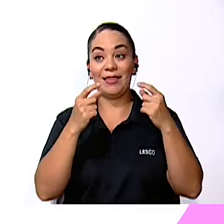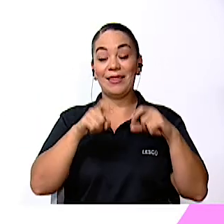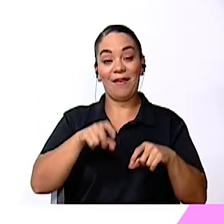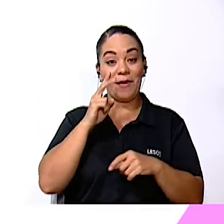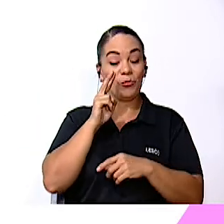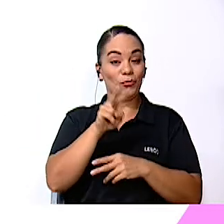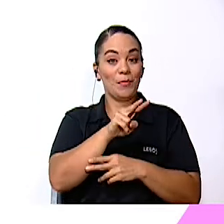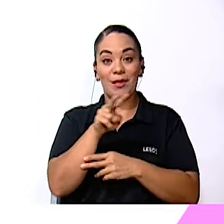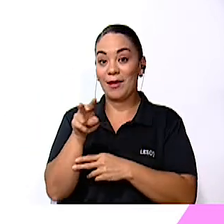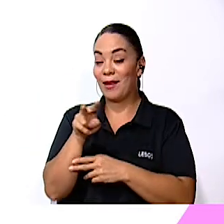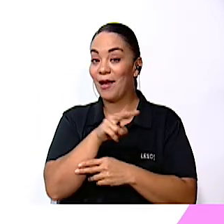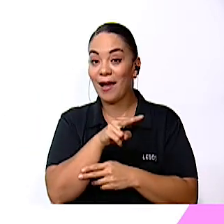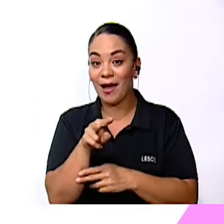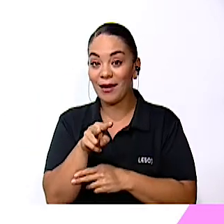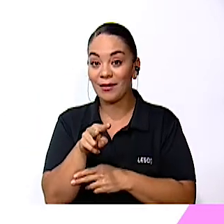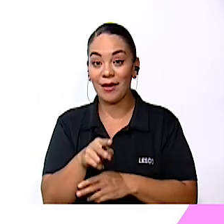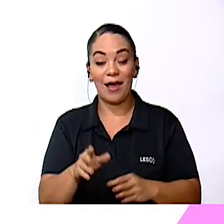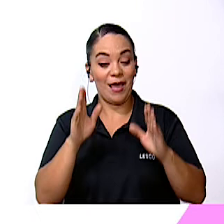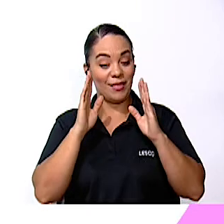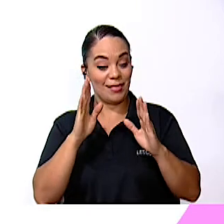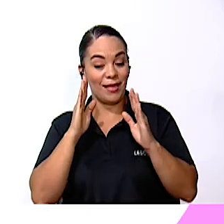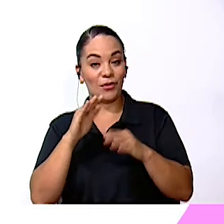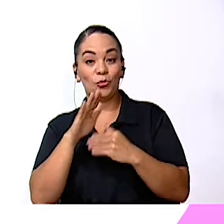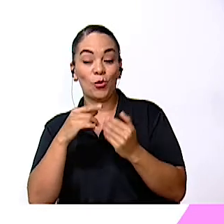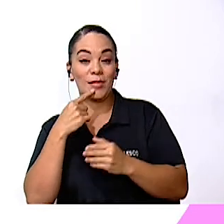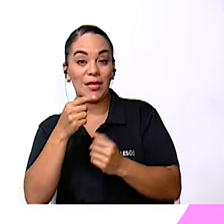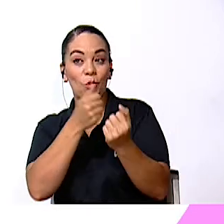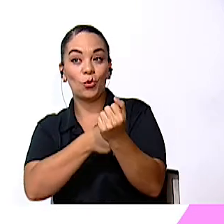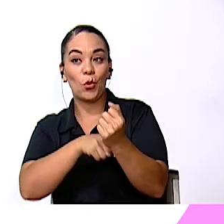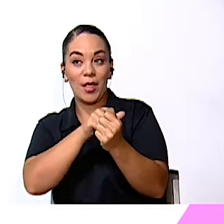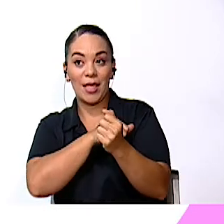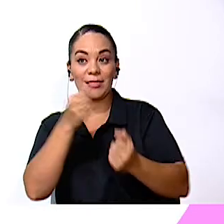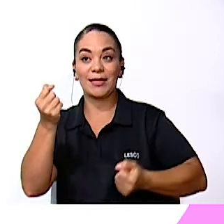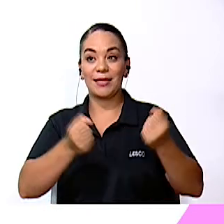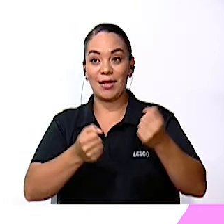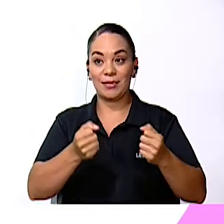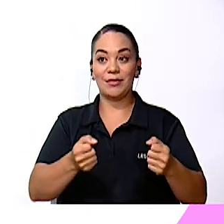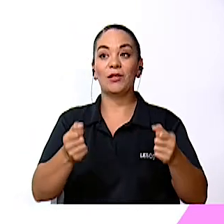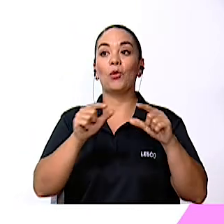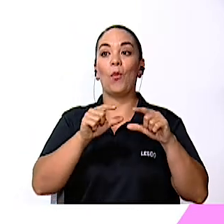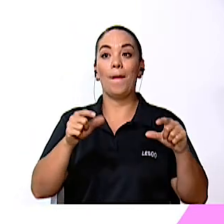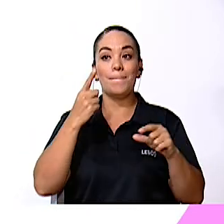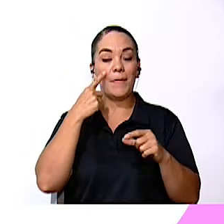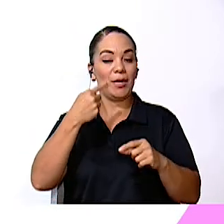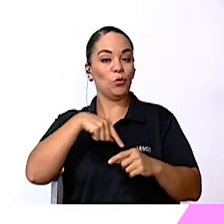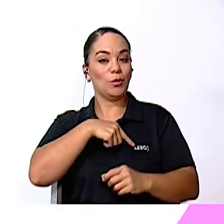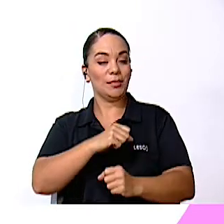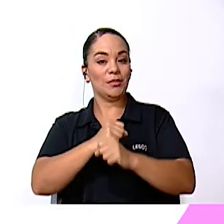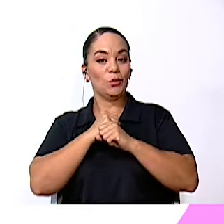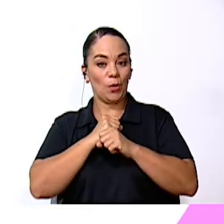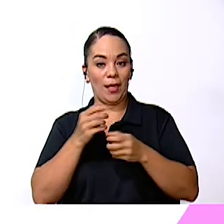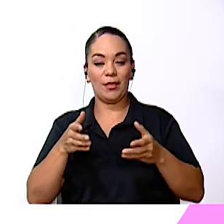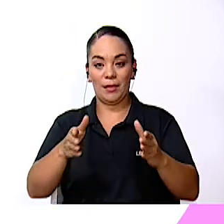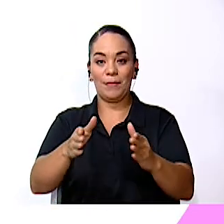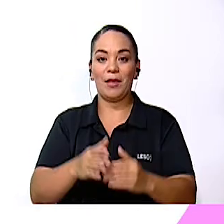Acatar las indicaciones De las autoridades de tránsito Para nuestra seguridad vial